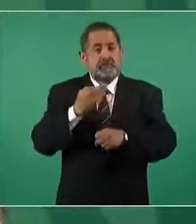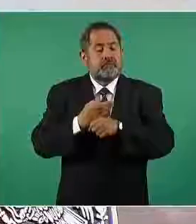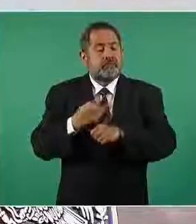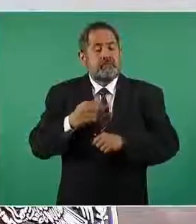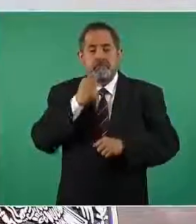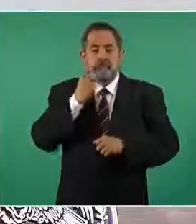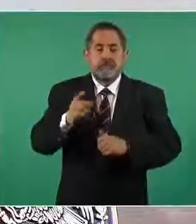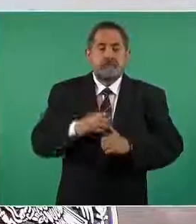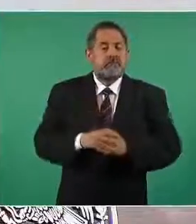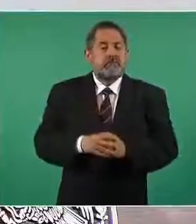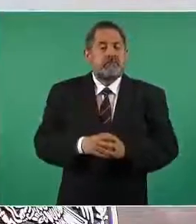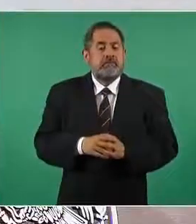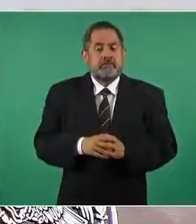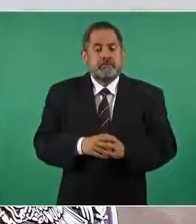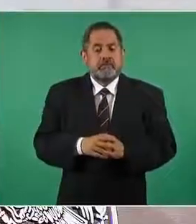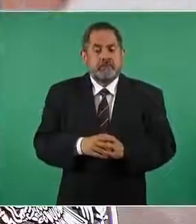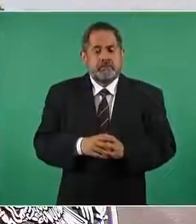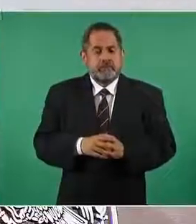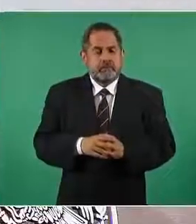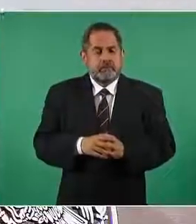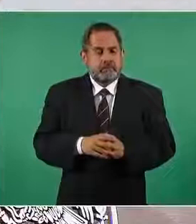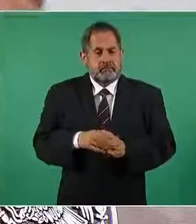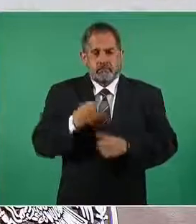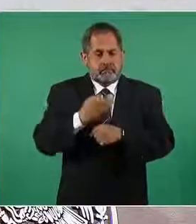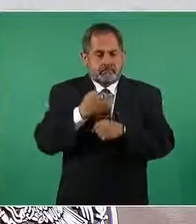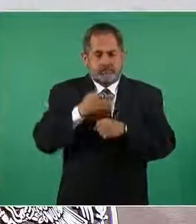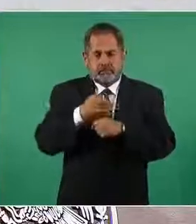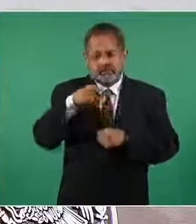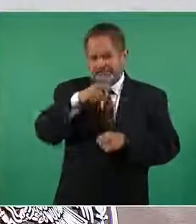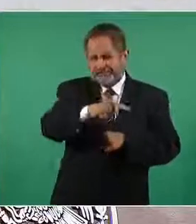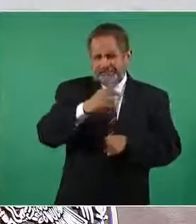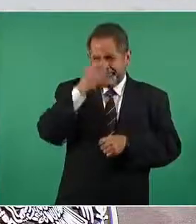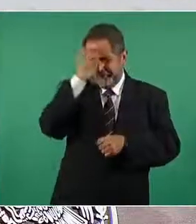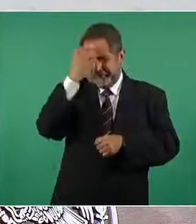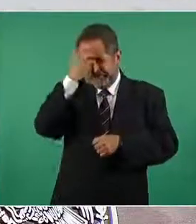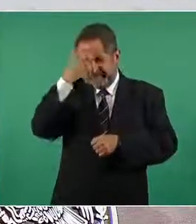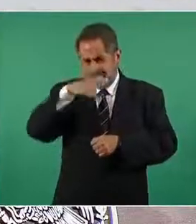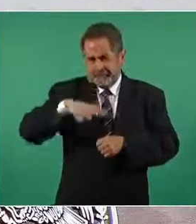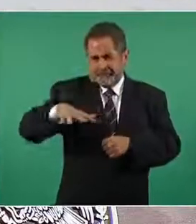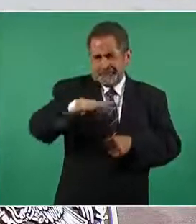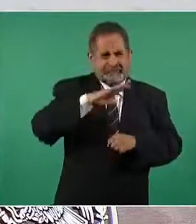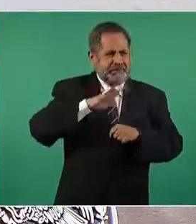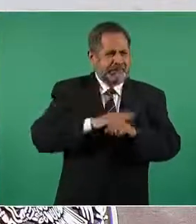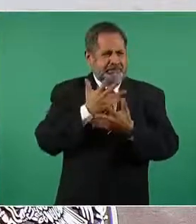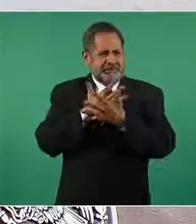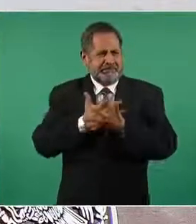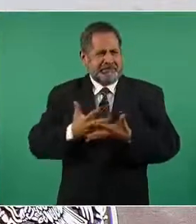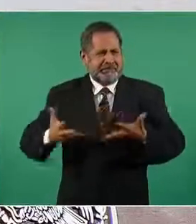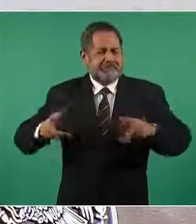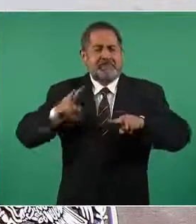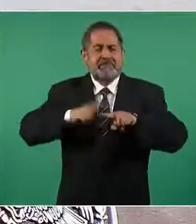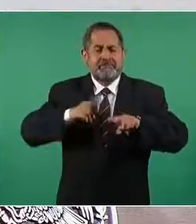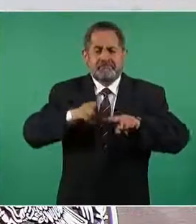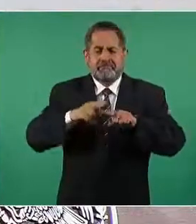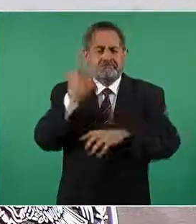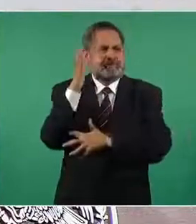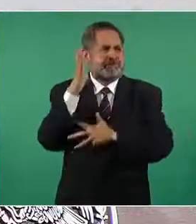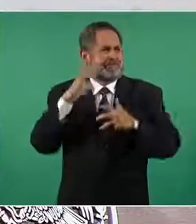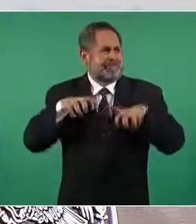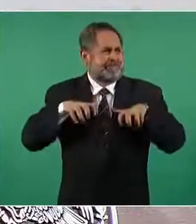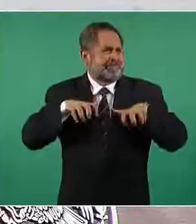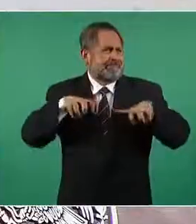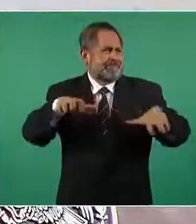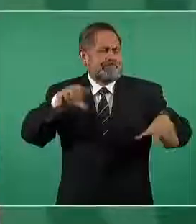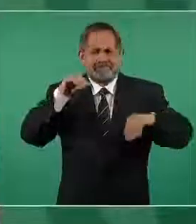un gran parque en la Ciudad de México estamos